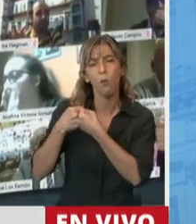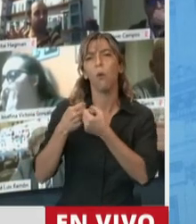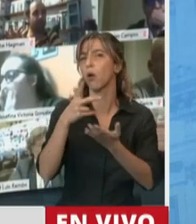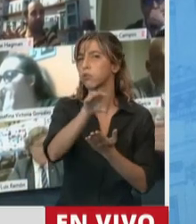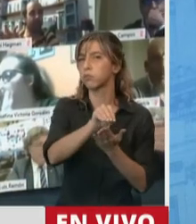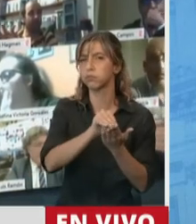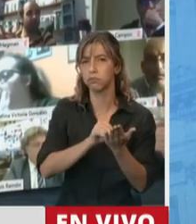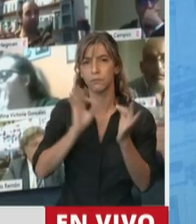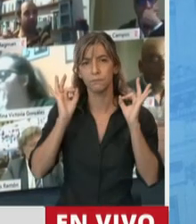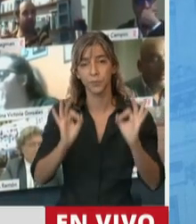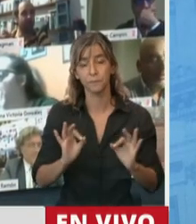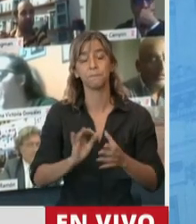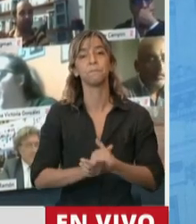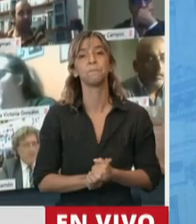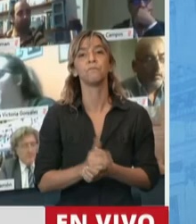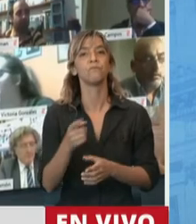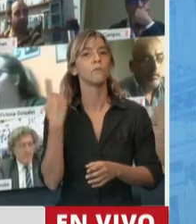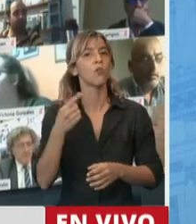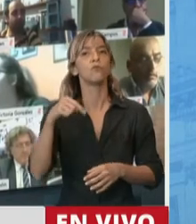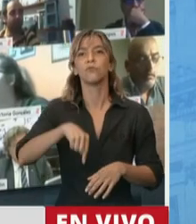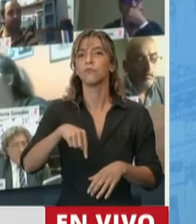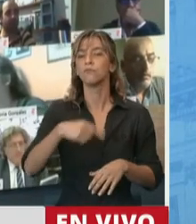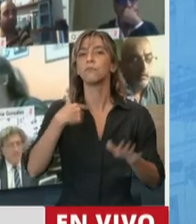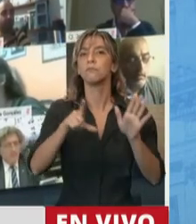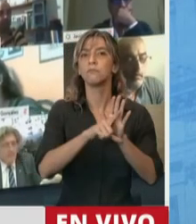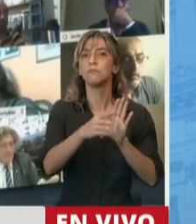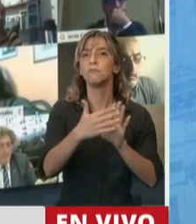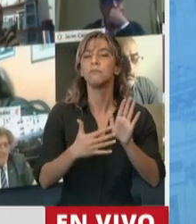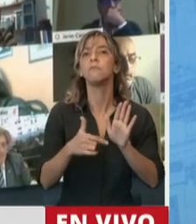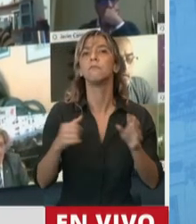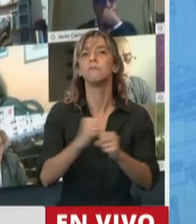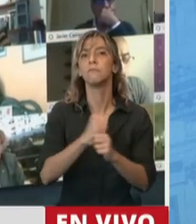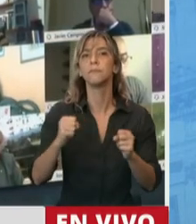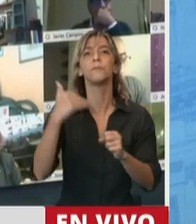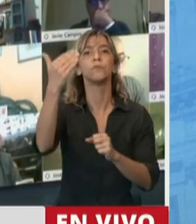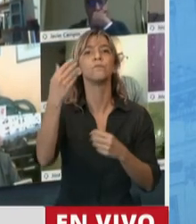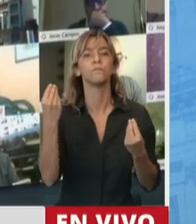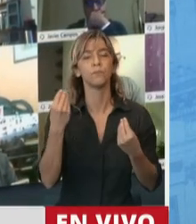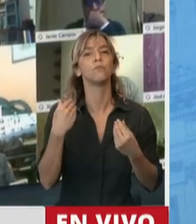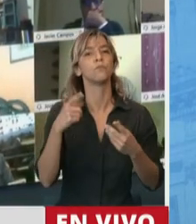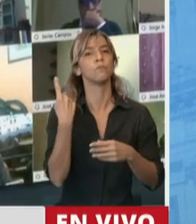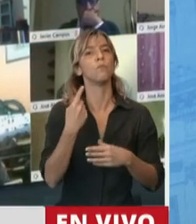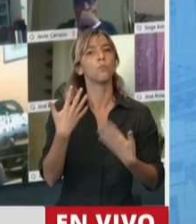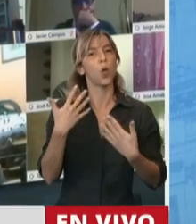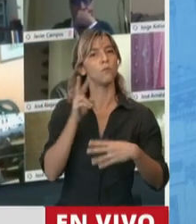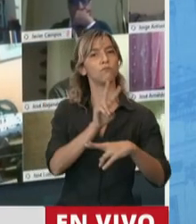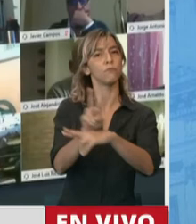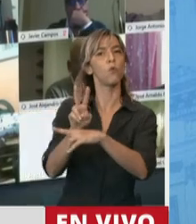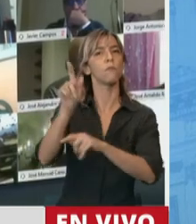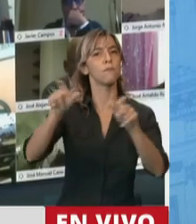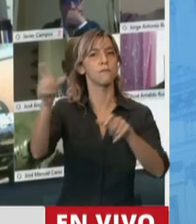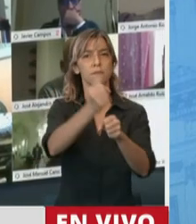proyectos, es la protección de los y las trabajadoras que puedan llevar a